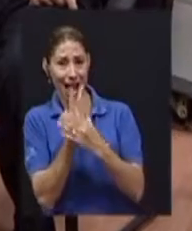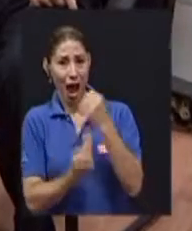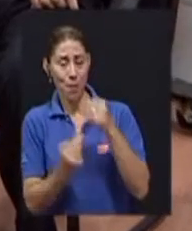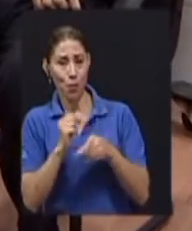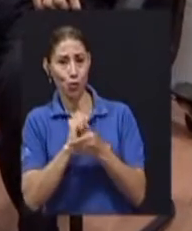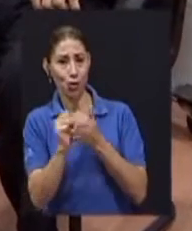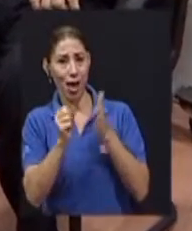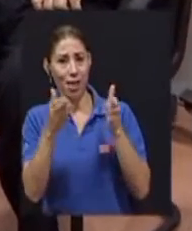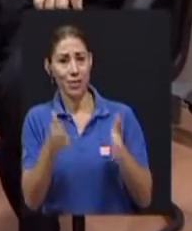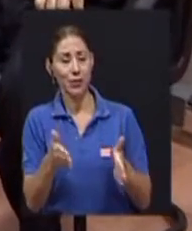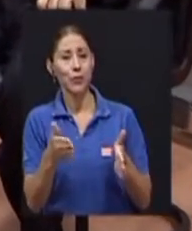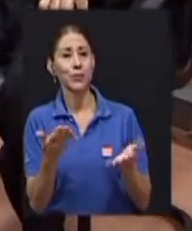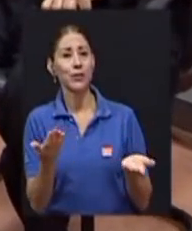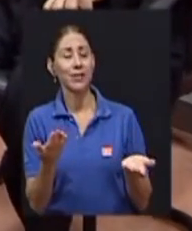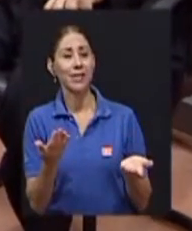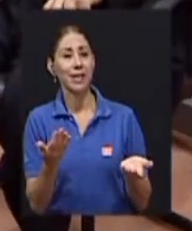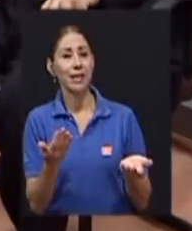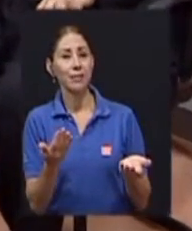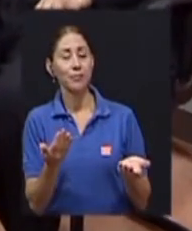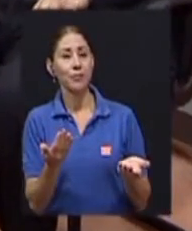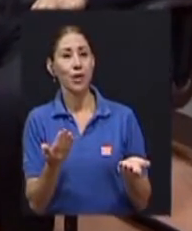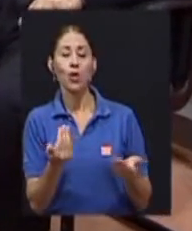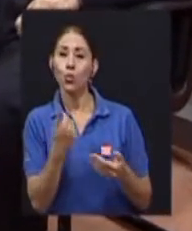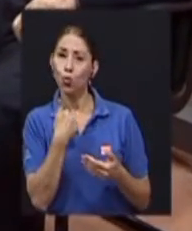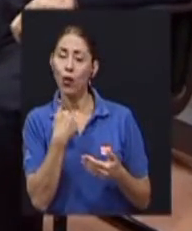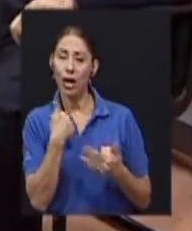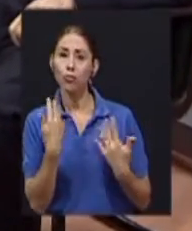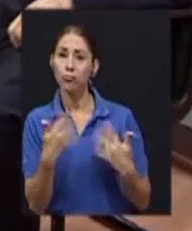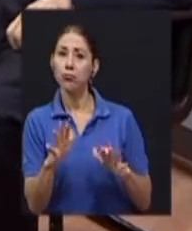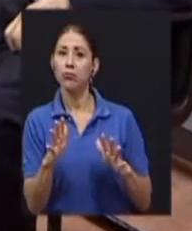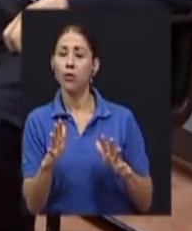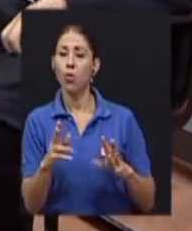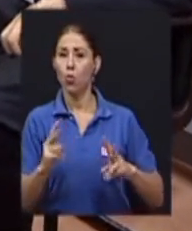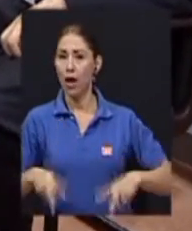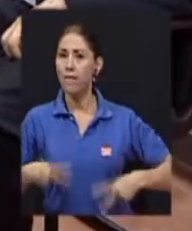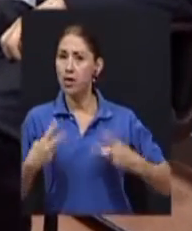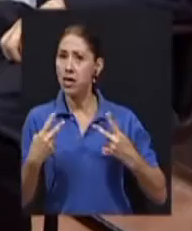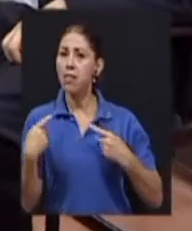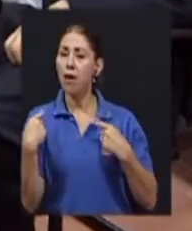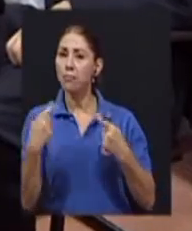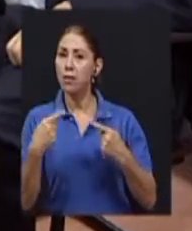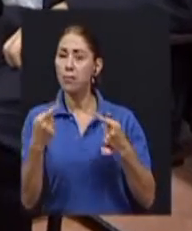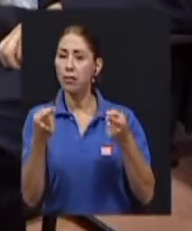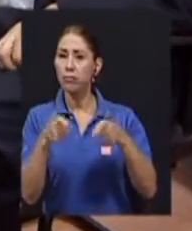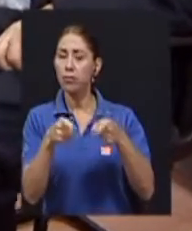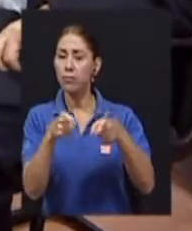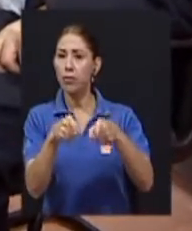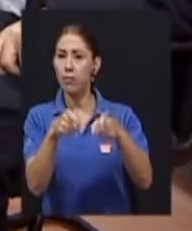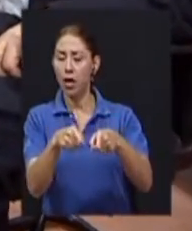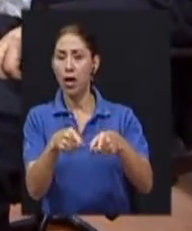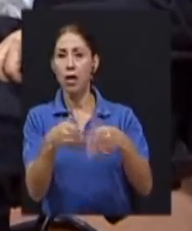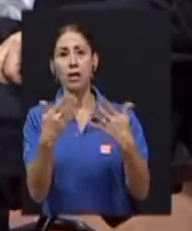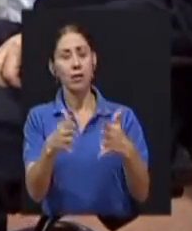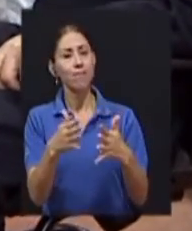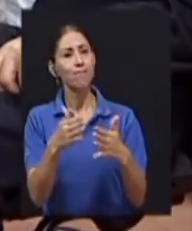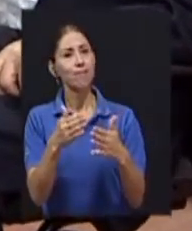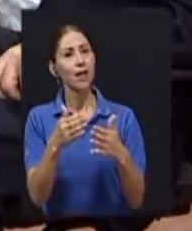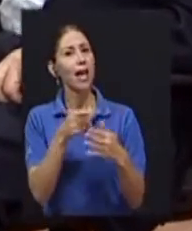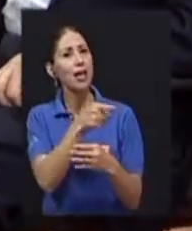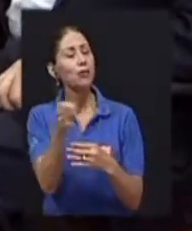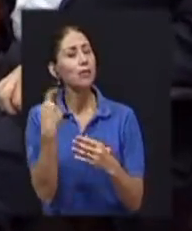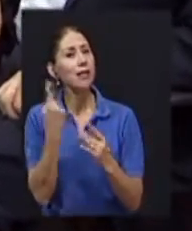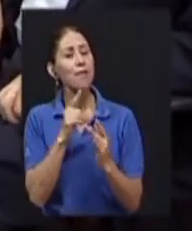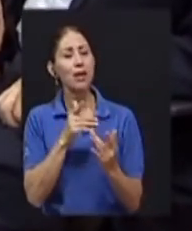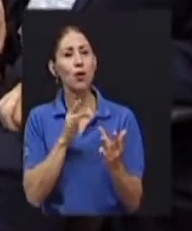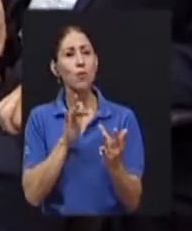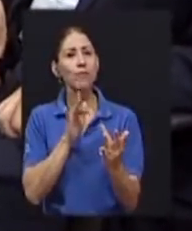tuvieron una vida y los sucesores una realidad de acercarse mucho a la gente,